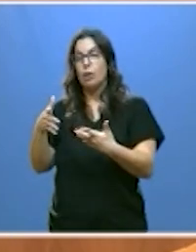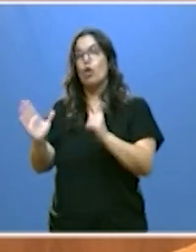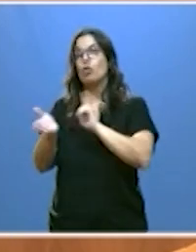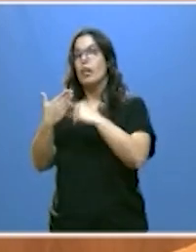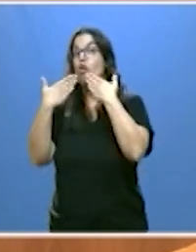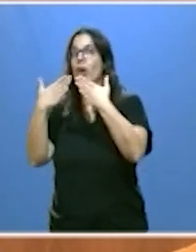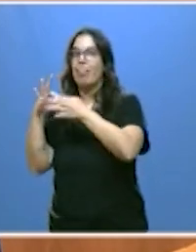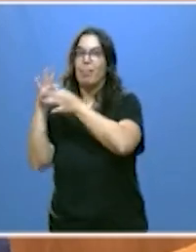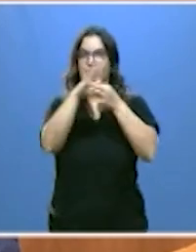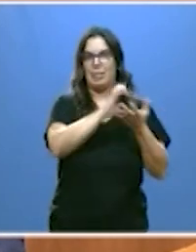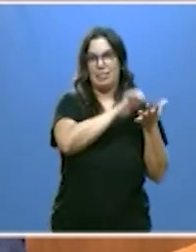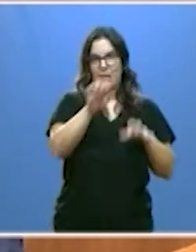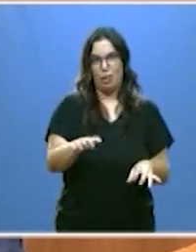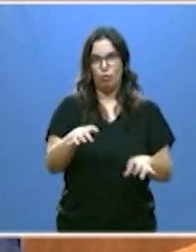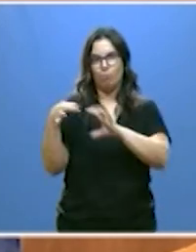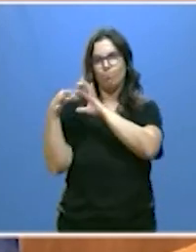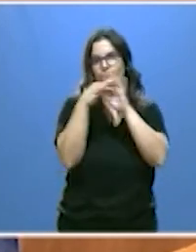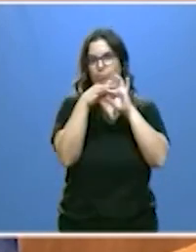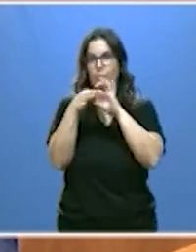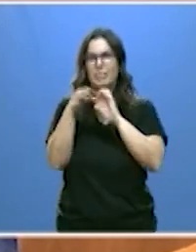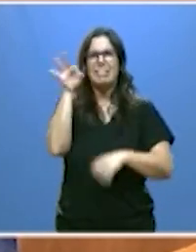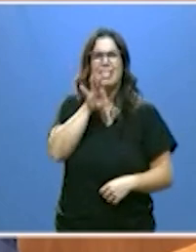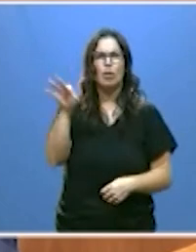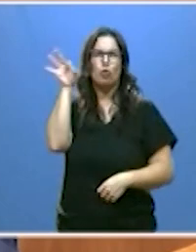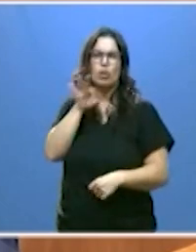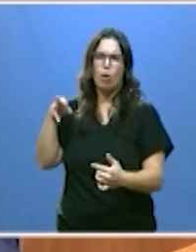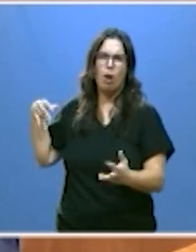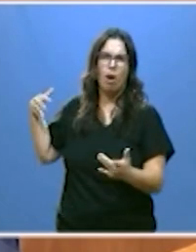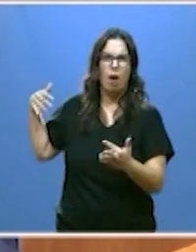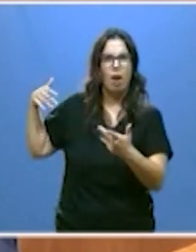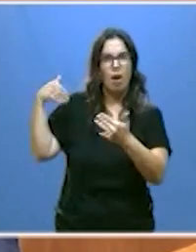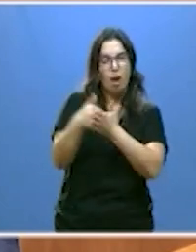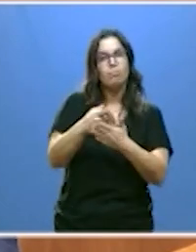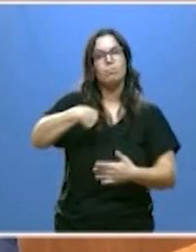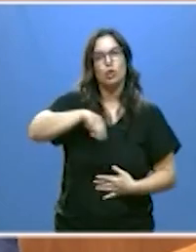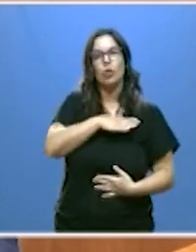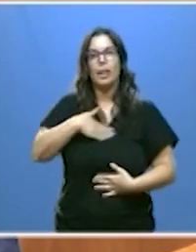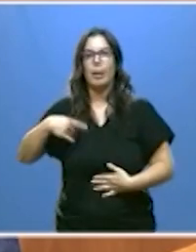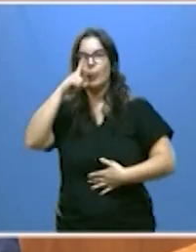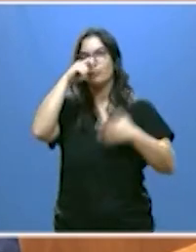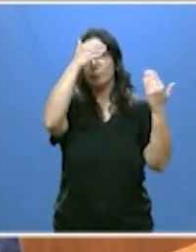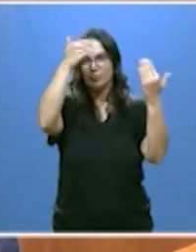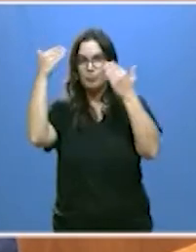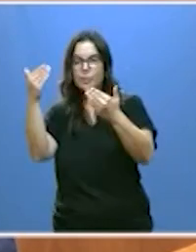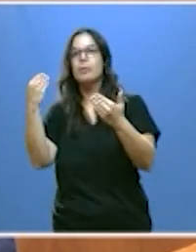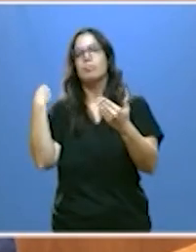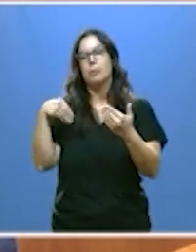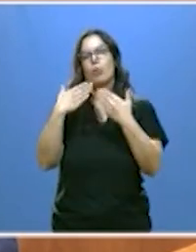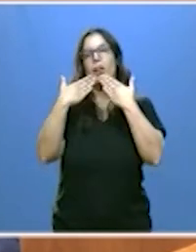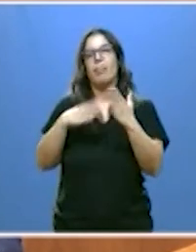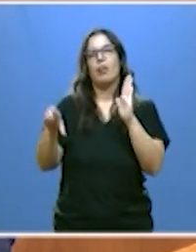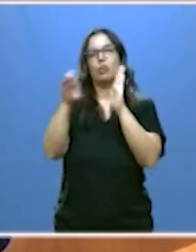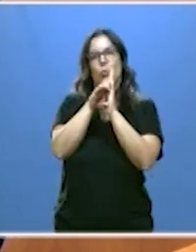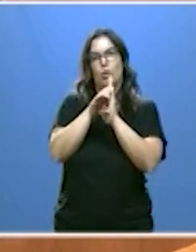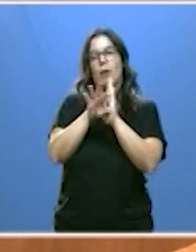Castilla y León. Un camino de siglos que queremos recorrer juntos dentro del marco constitucional y